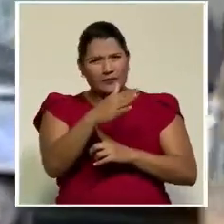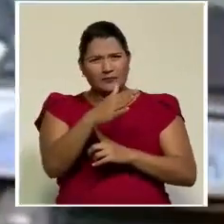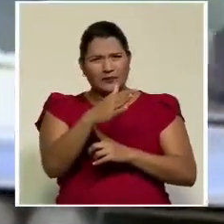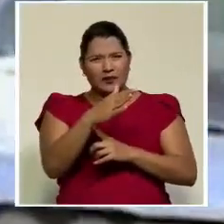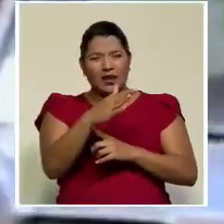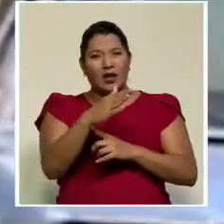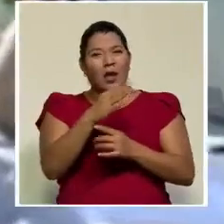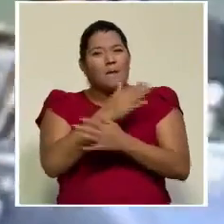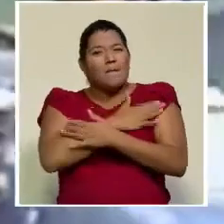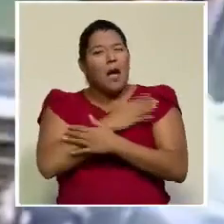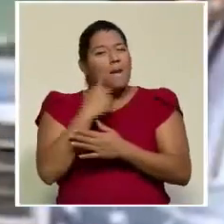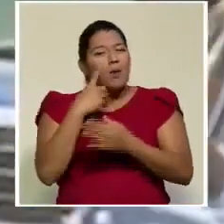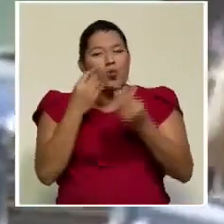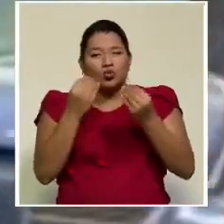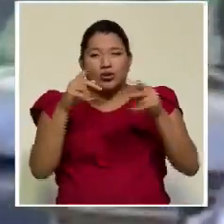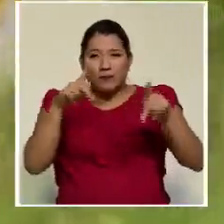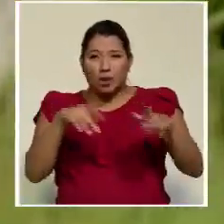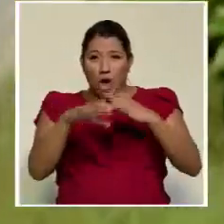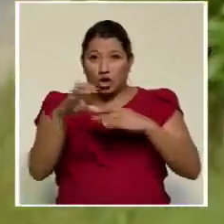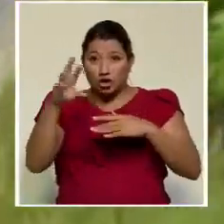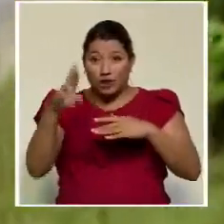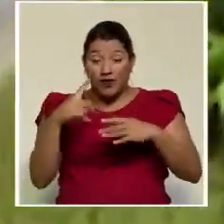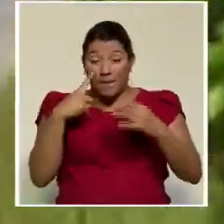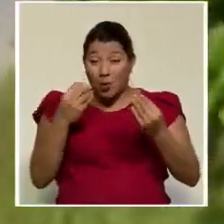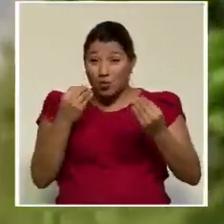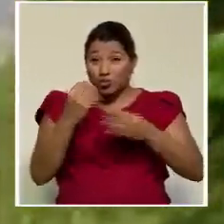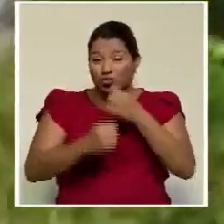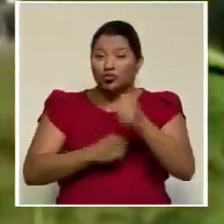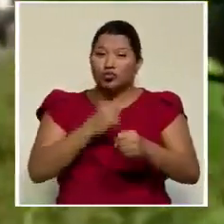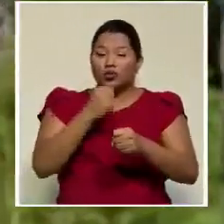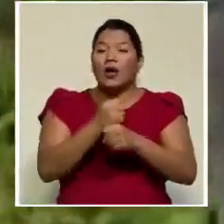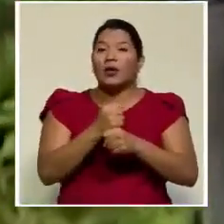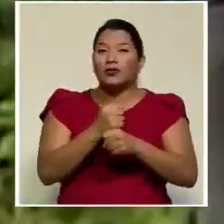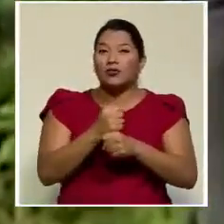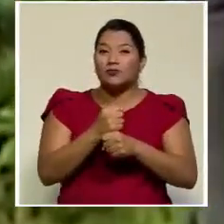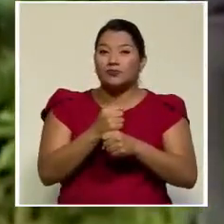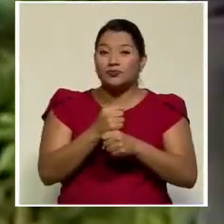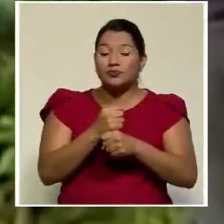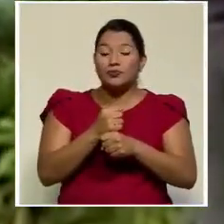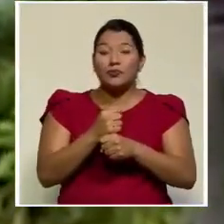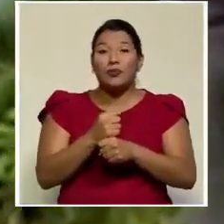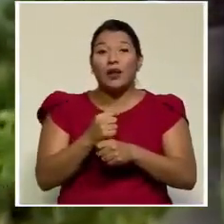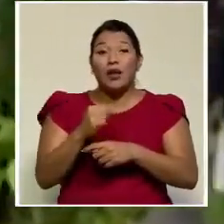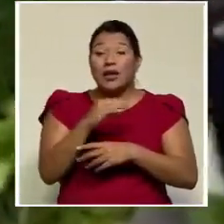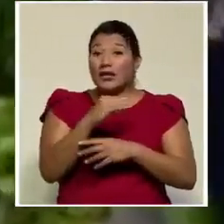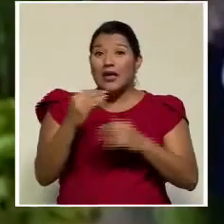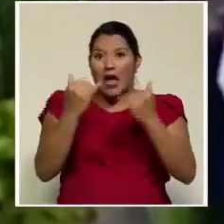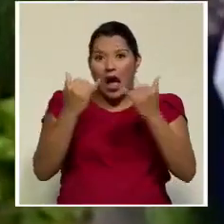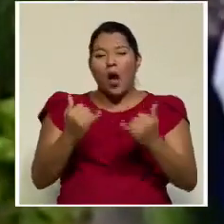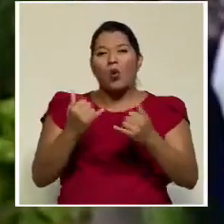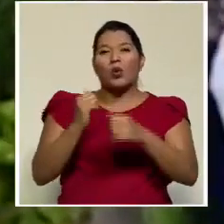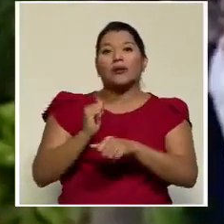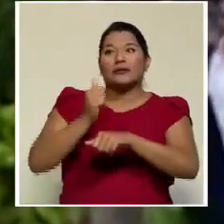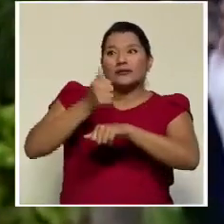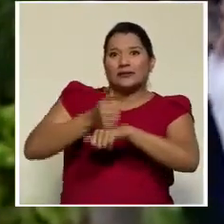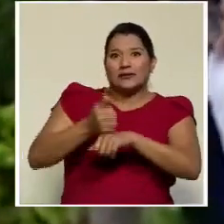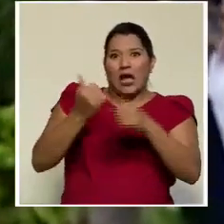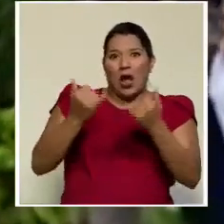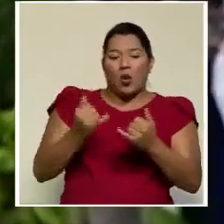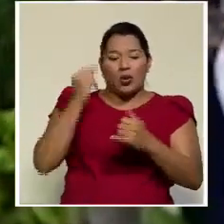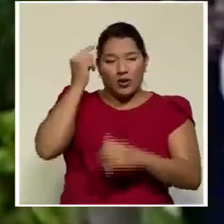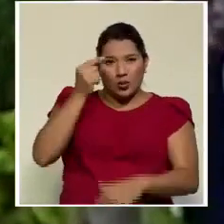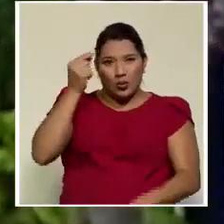décadas, es ahora el instrumento más importante de la hegemonía oligárquica que ha instaurado el actual